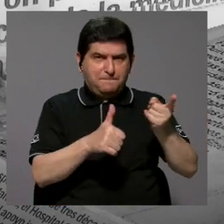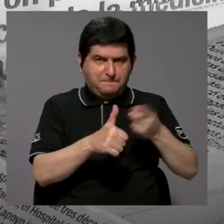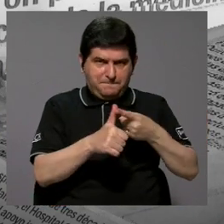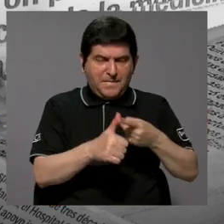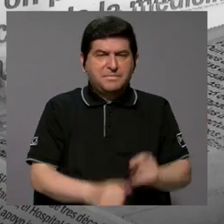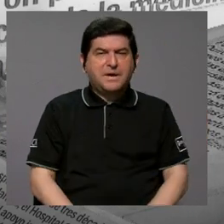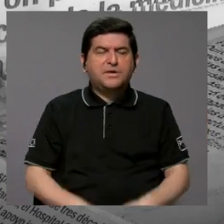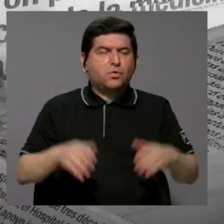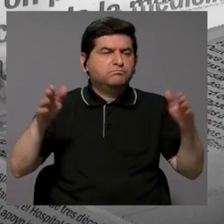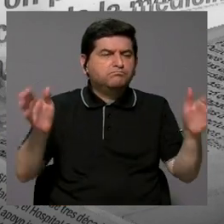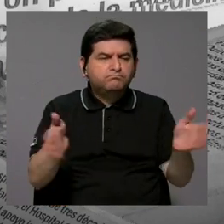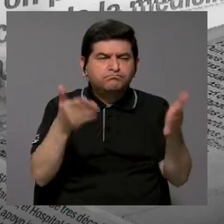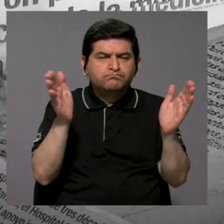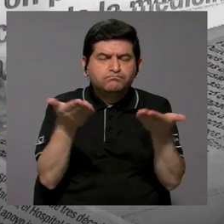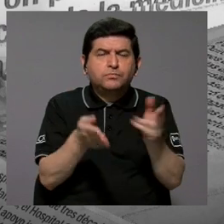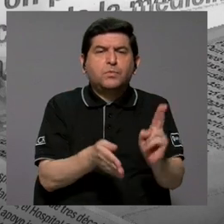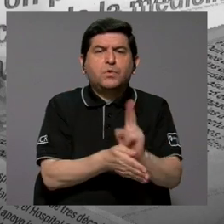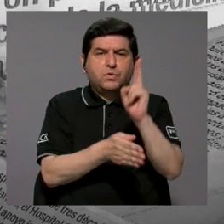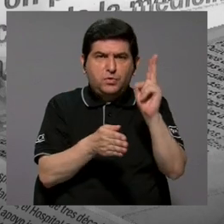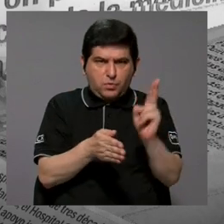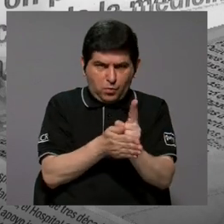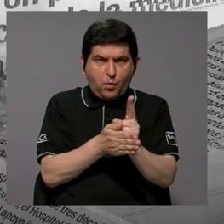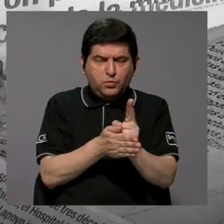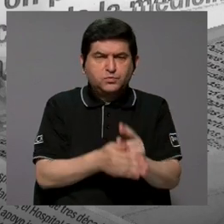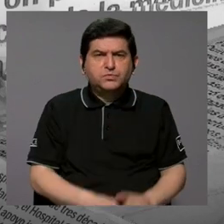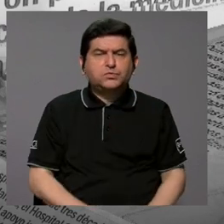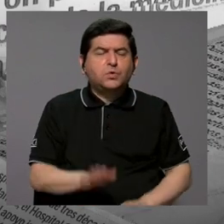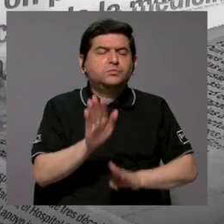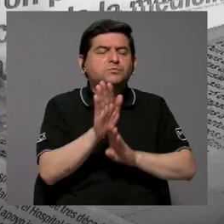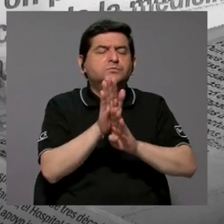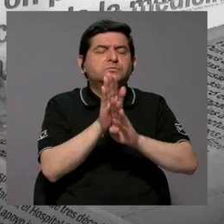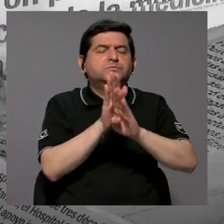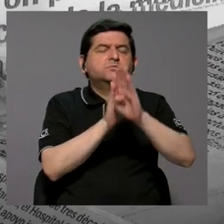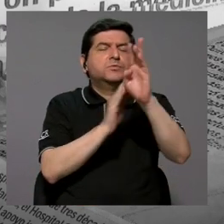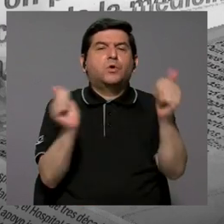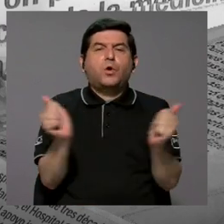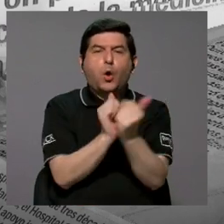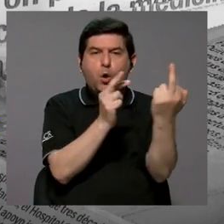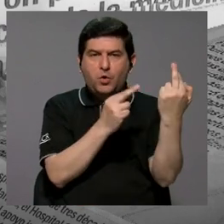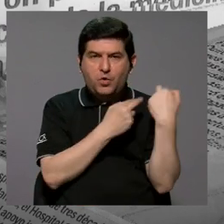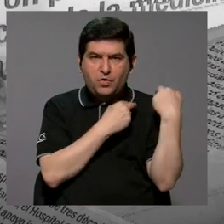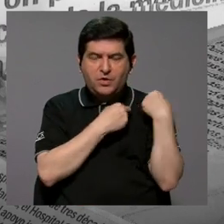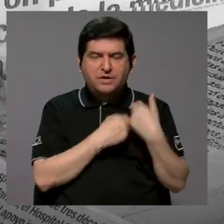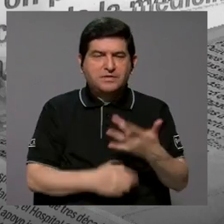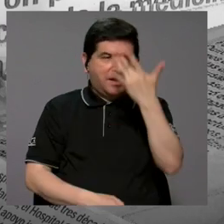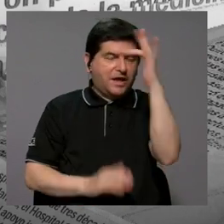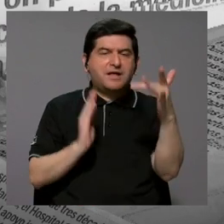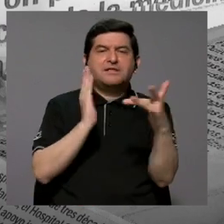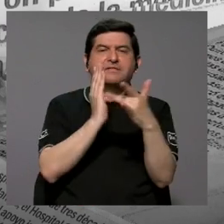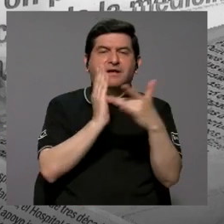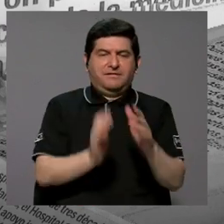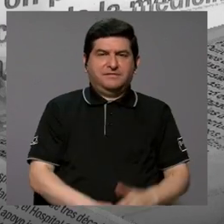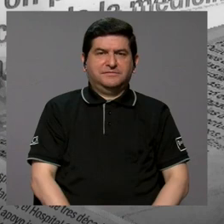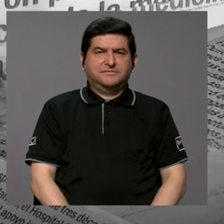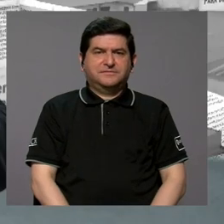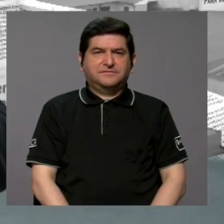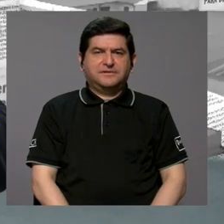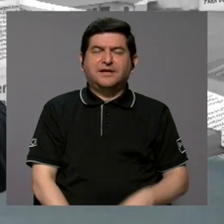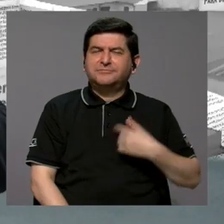se haga esa promoción y ese uso de desarrollo responsable de inteligencia artificial. Ok, creo